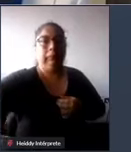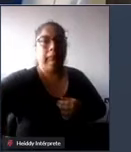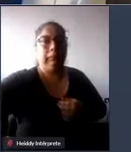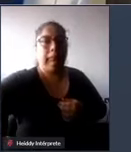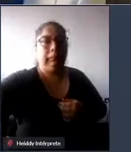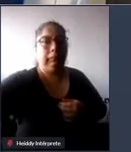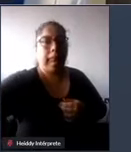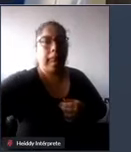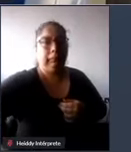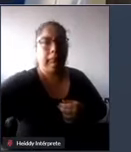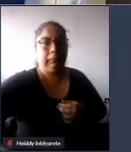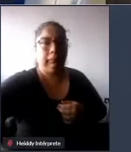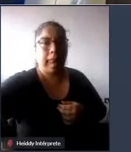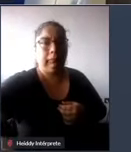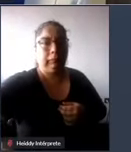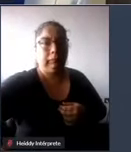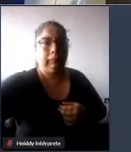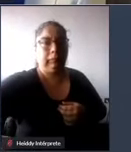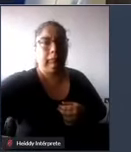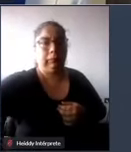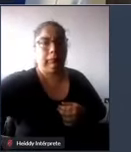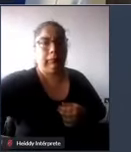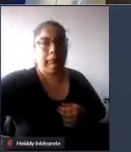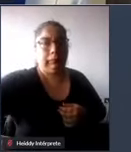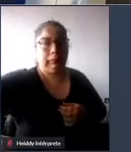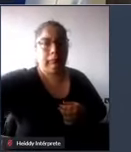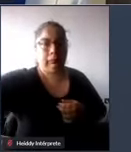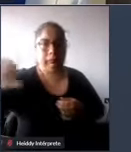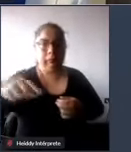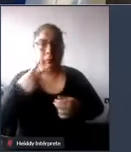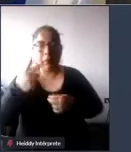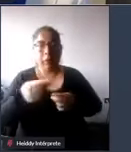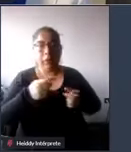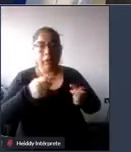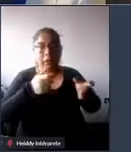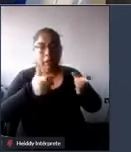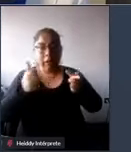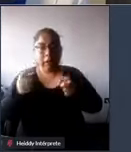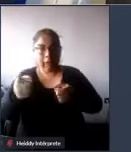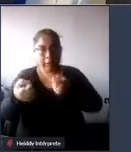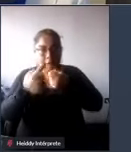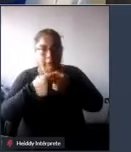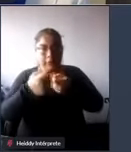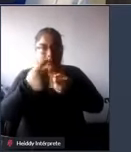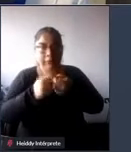En cuanto a las ciudades accesibles e inclusivas